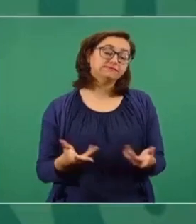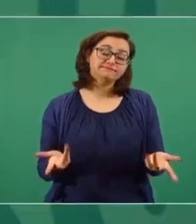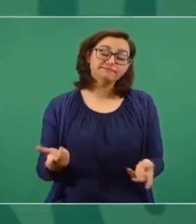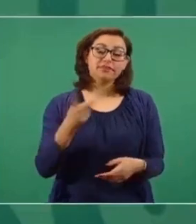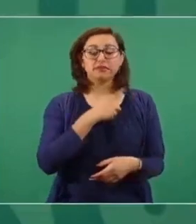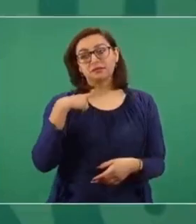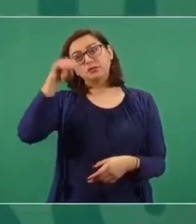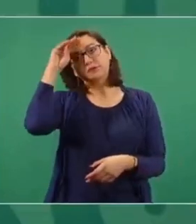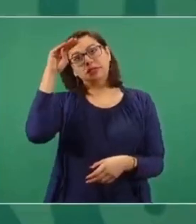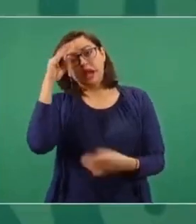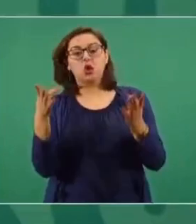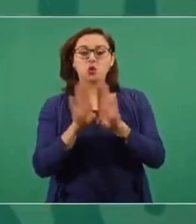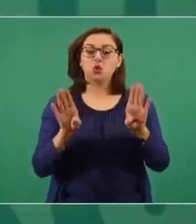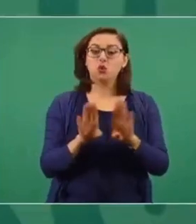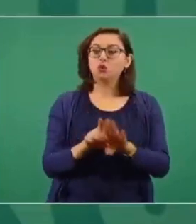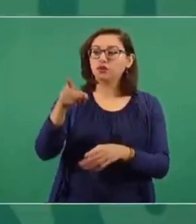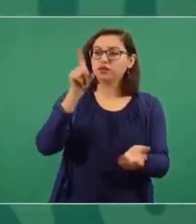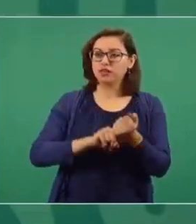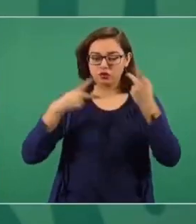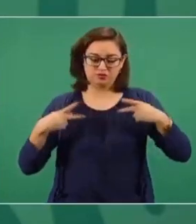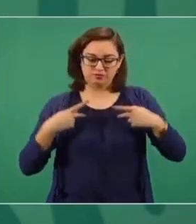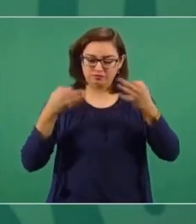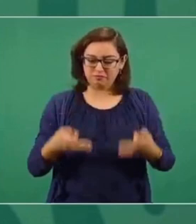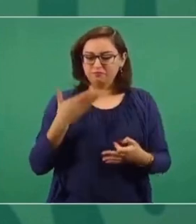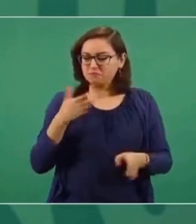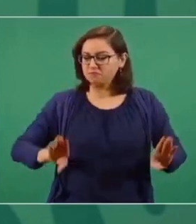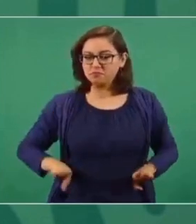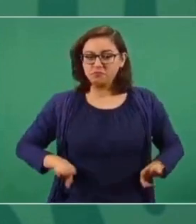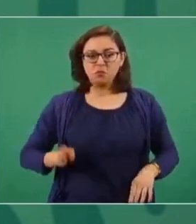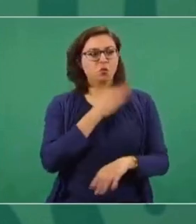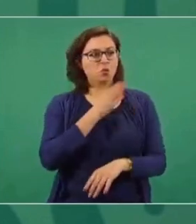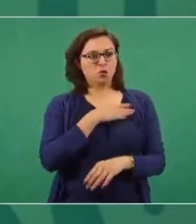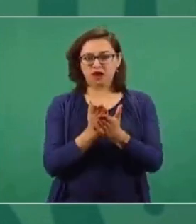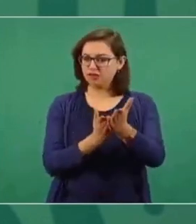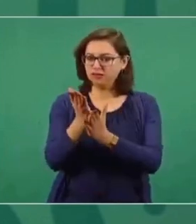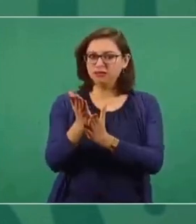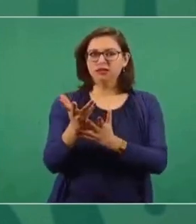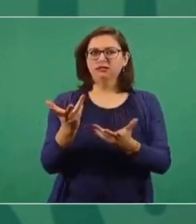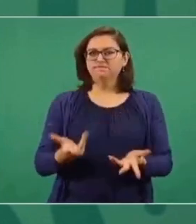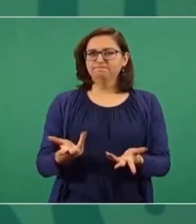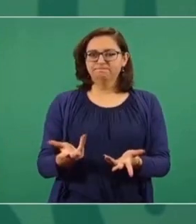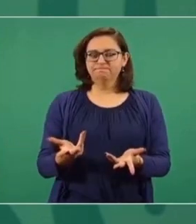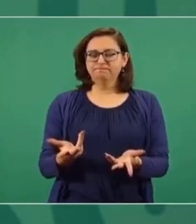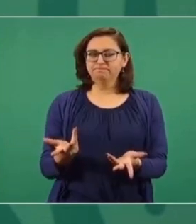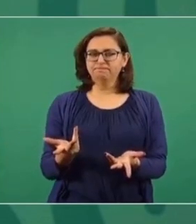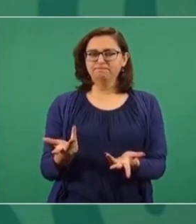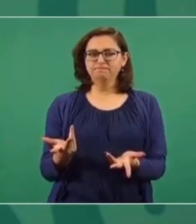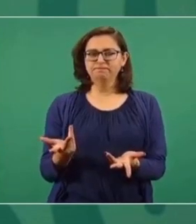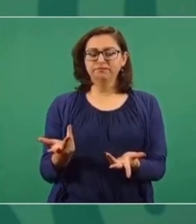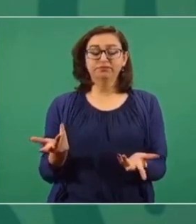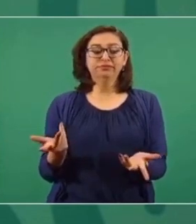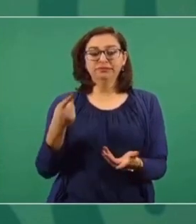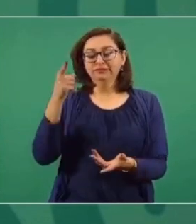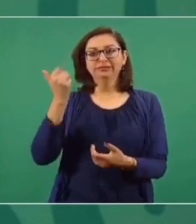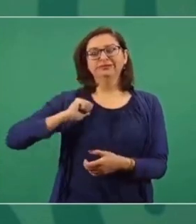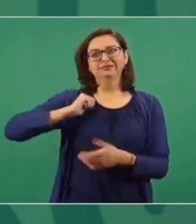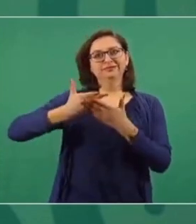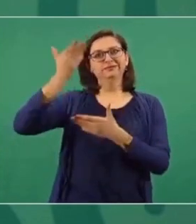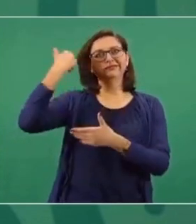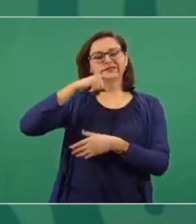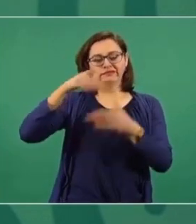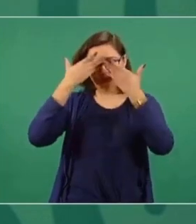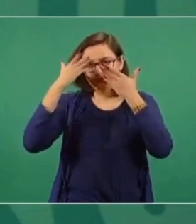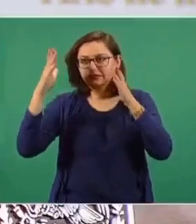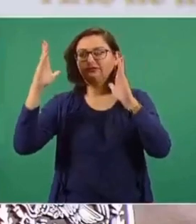la forma de que sea gente íntegra, buena, recta, que tengan, como decían los liberales del siglo XIX,